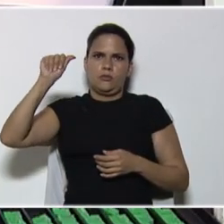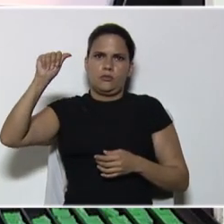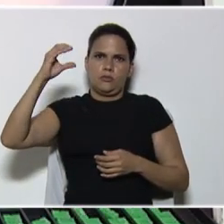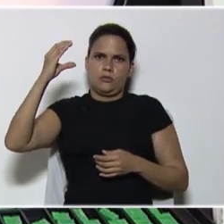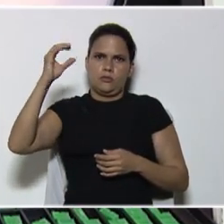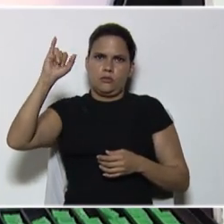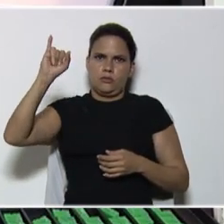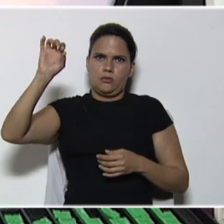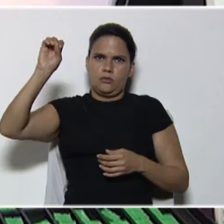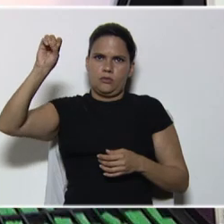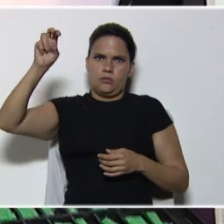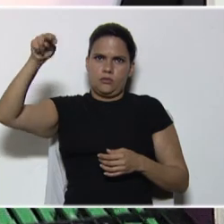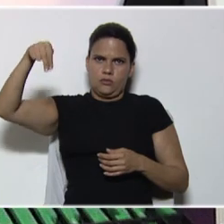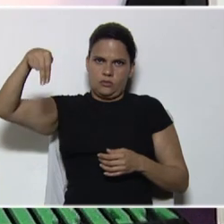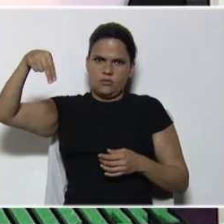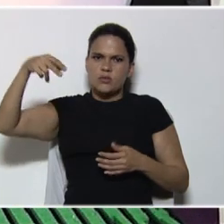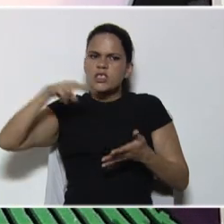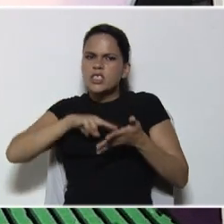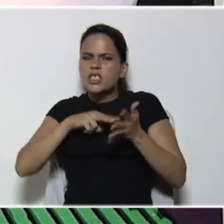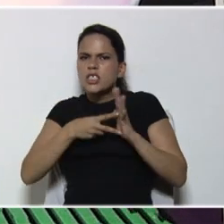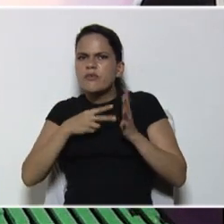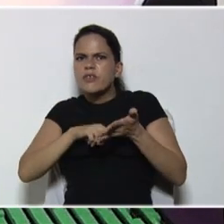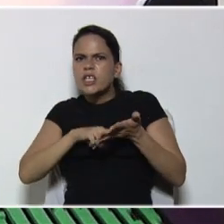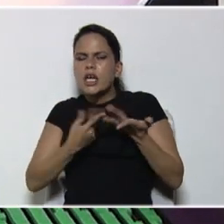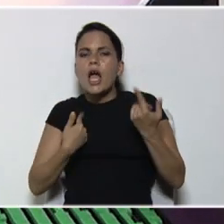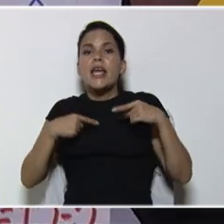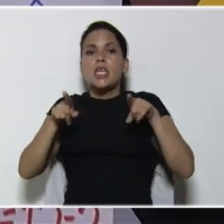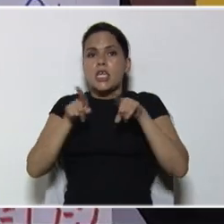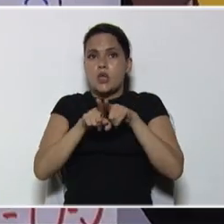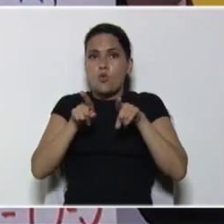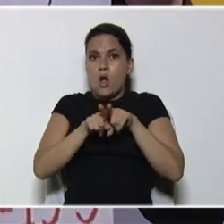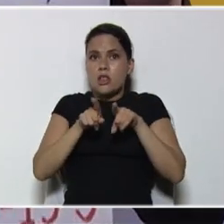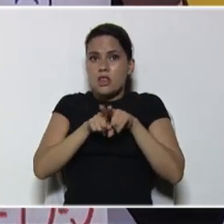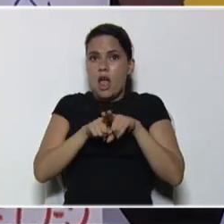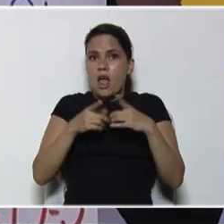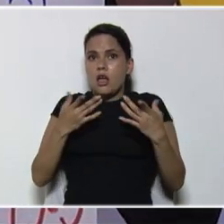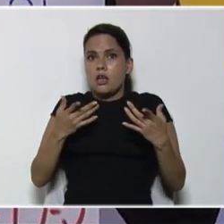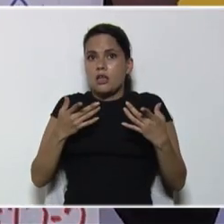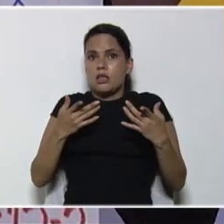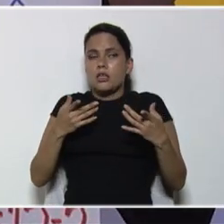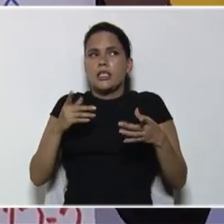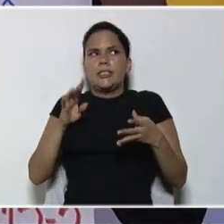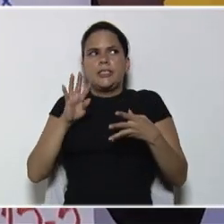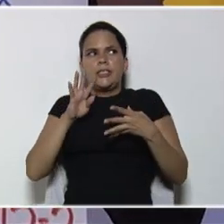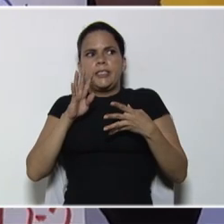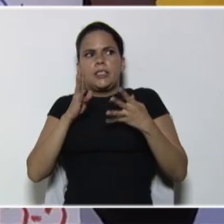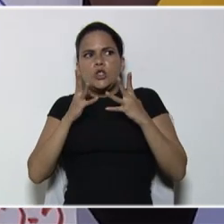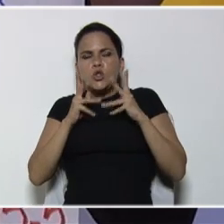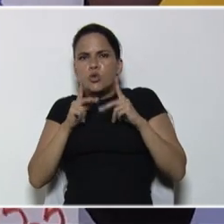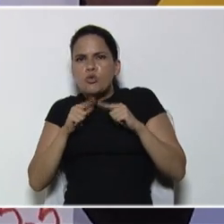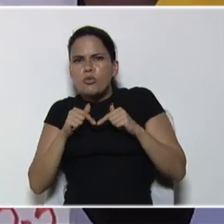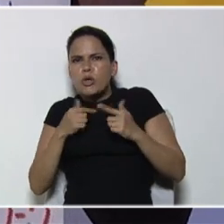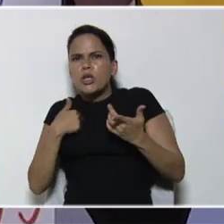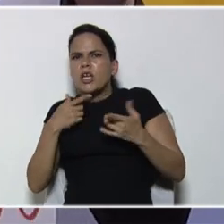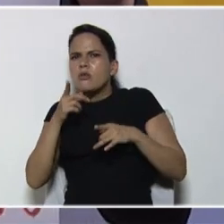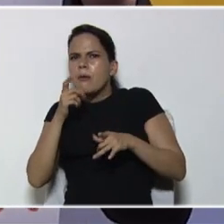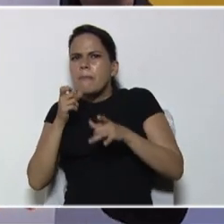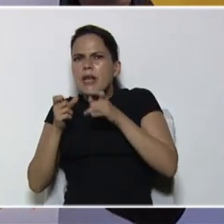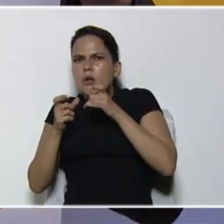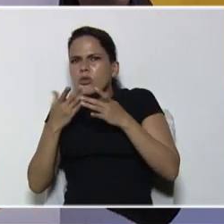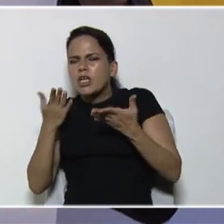resolver, hay que saber, cuál es el significado, de esa incógnita, para establecer entonces, al final, una igualdad.